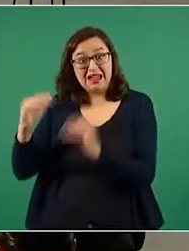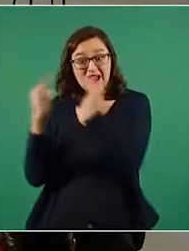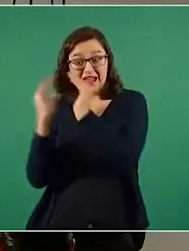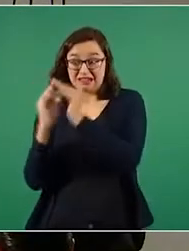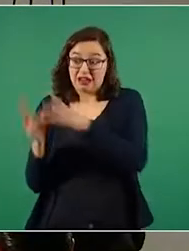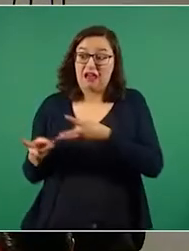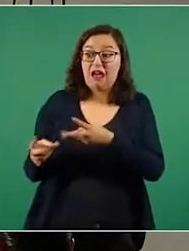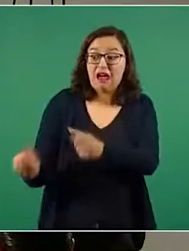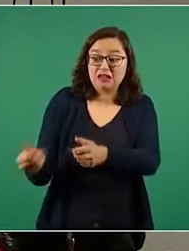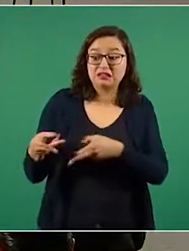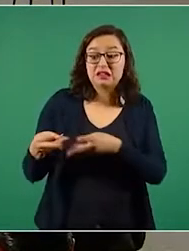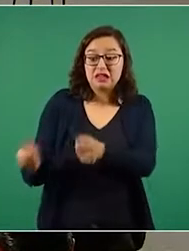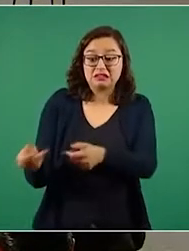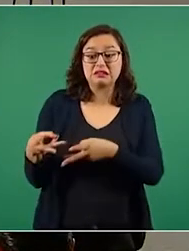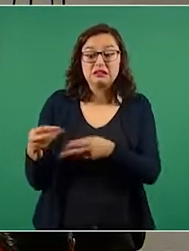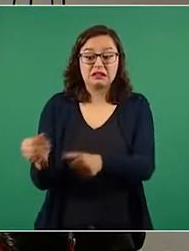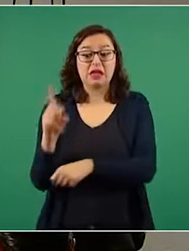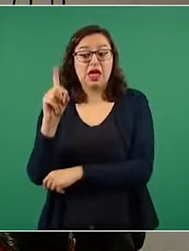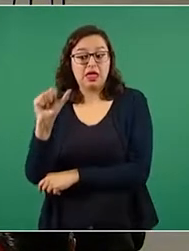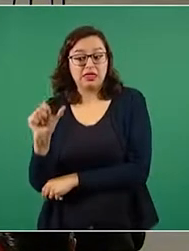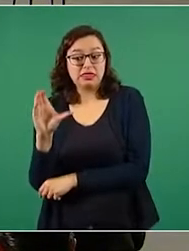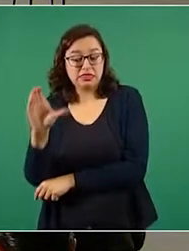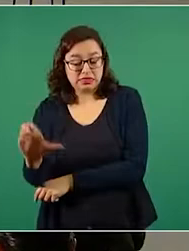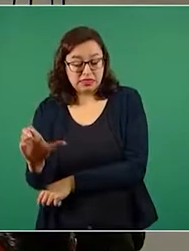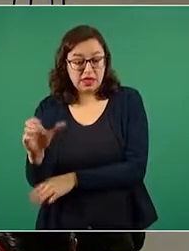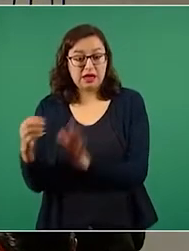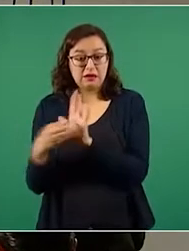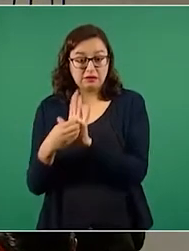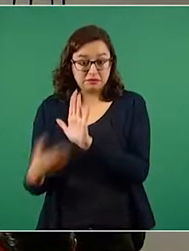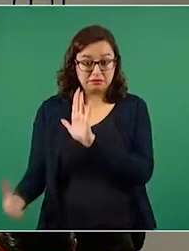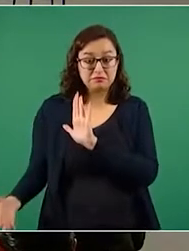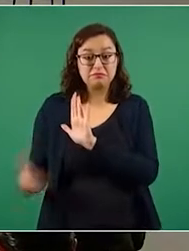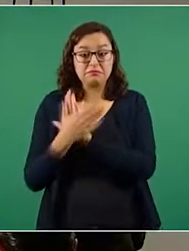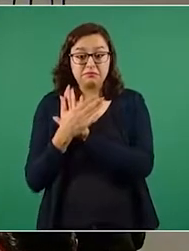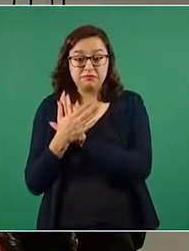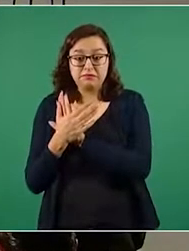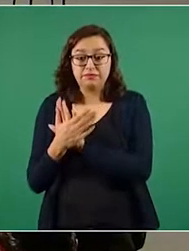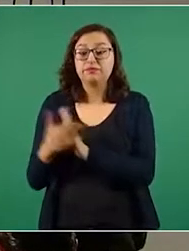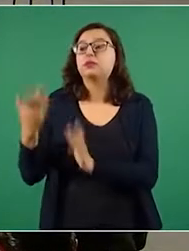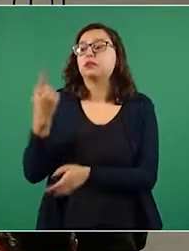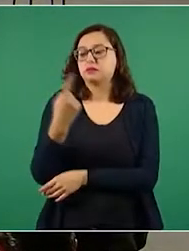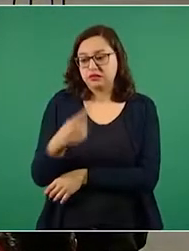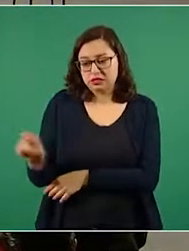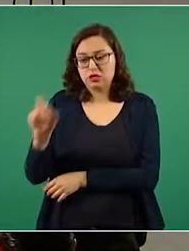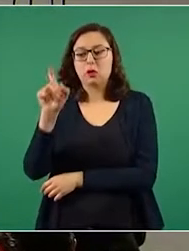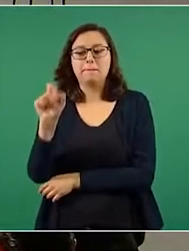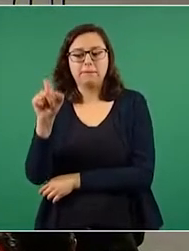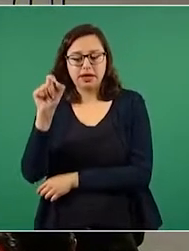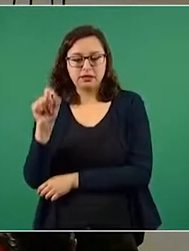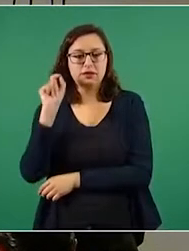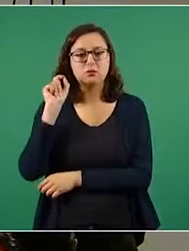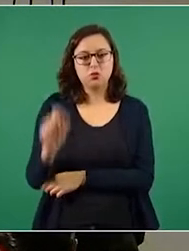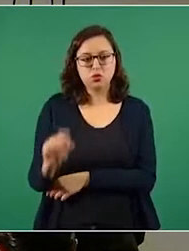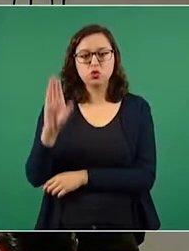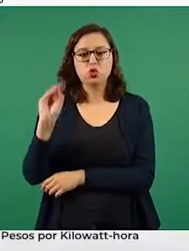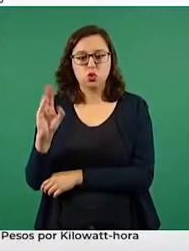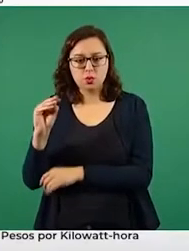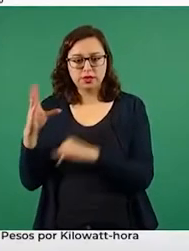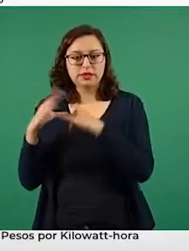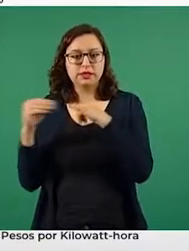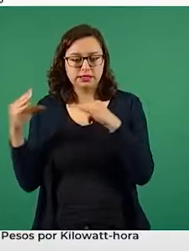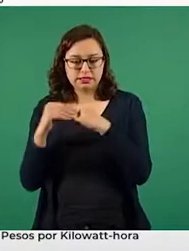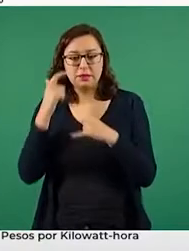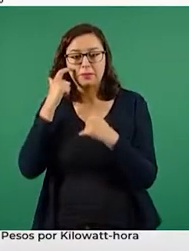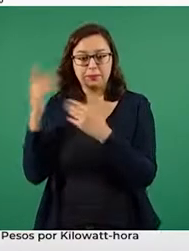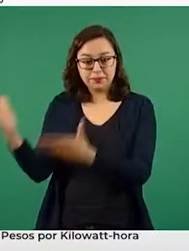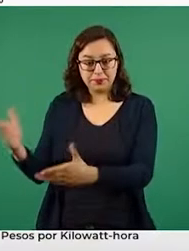que estableció Hacienda para el mes de agosto en el Valle de México, es de 120 pesos con 90 centavos por cargo